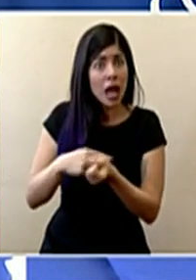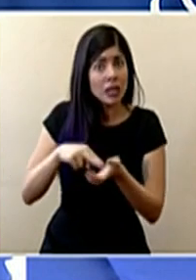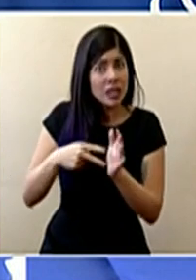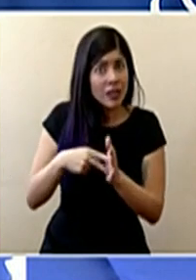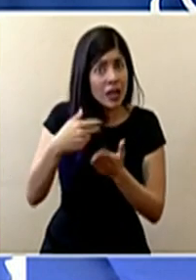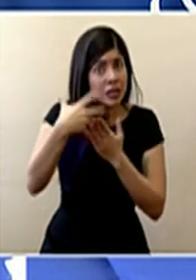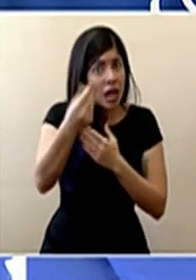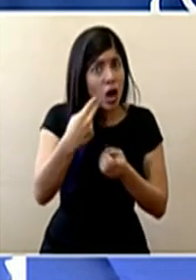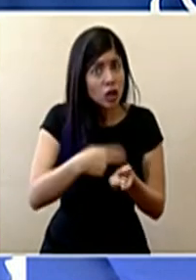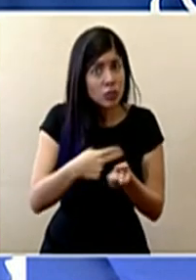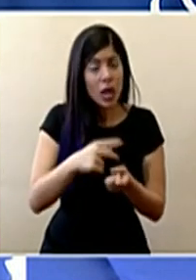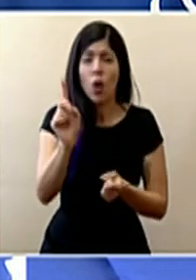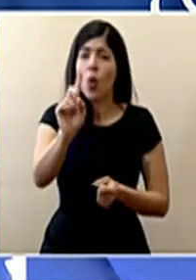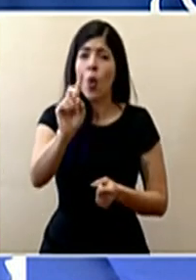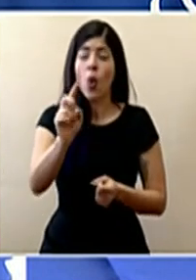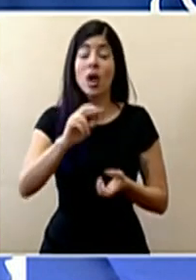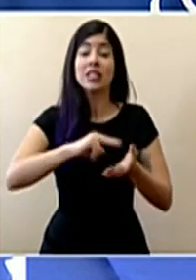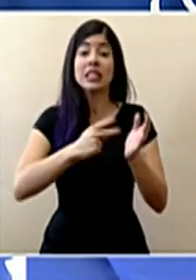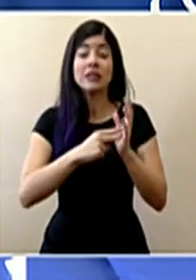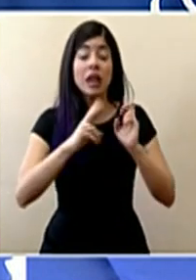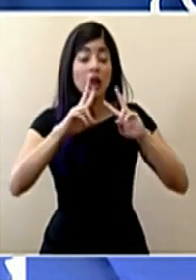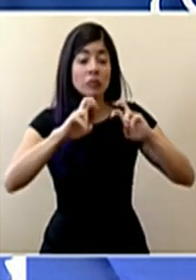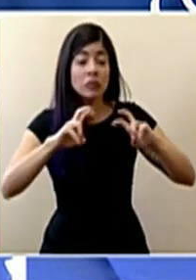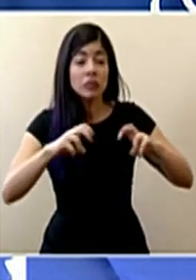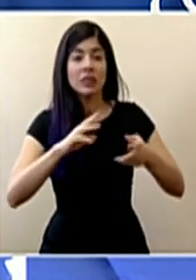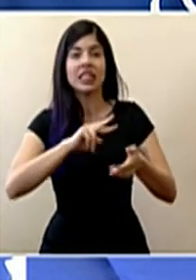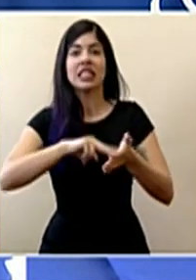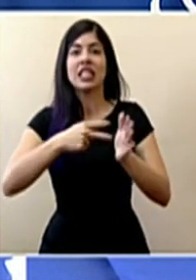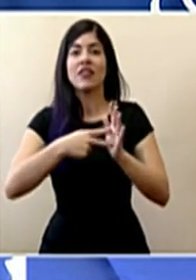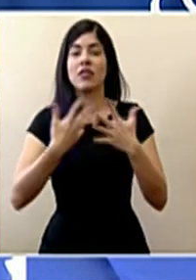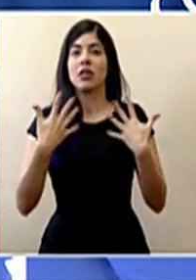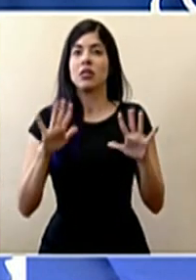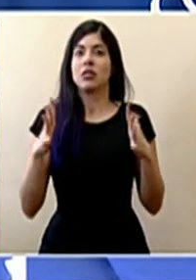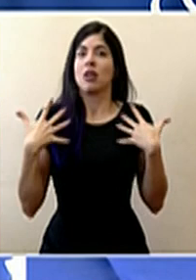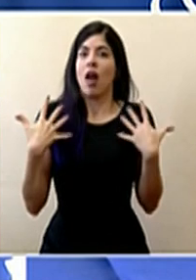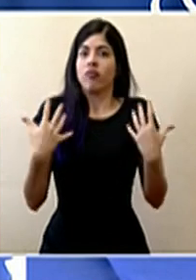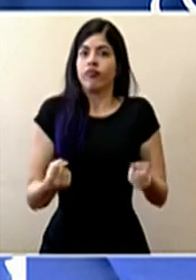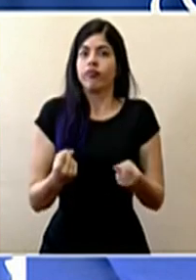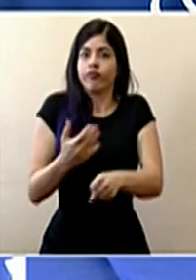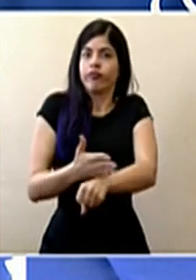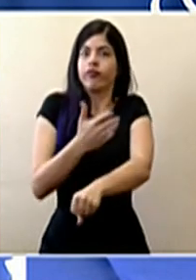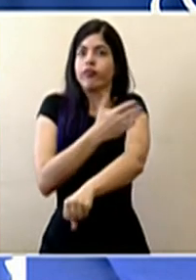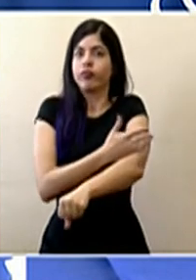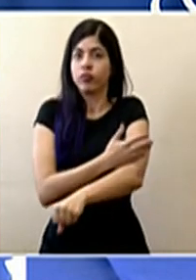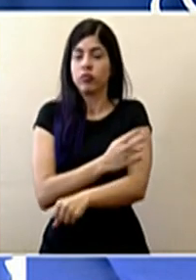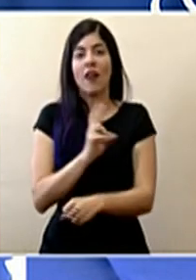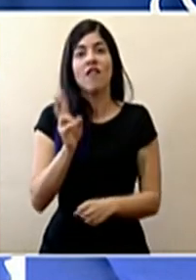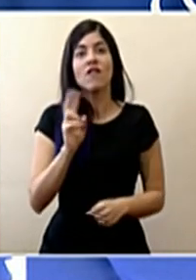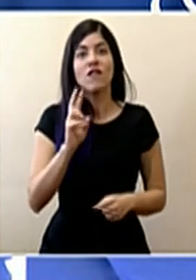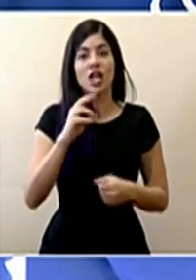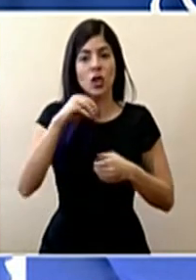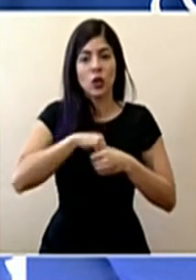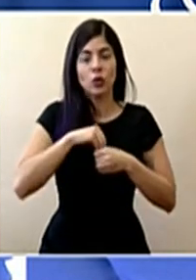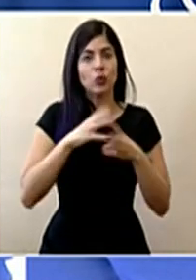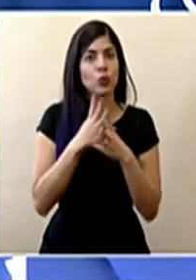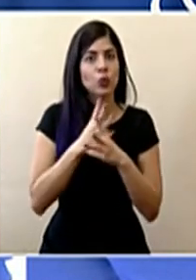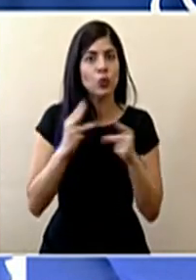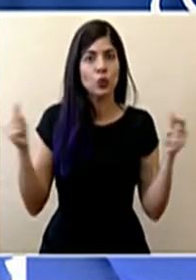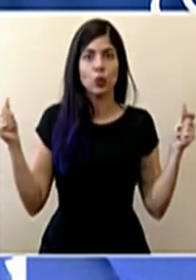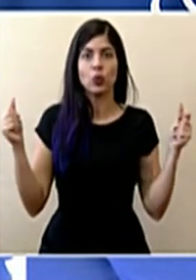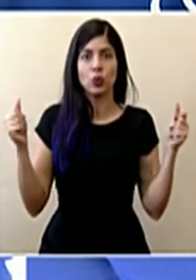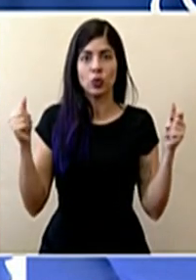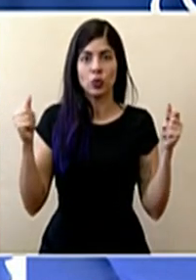se les da salida, sino es más que todo que se habla de recuperación. Recuperación es cuando ya el virus no está presente